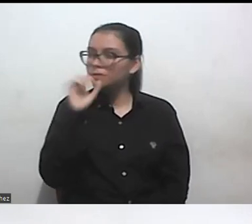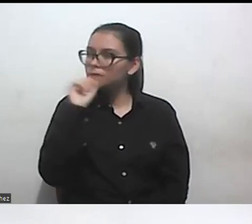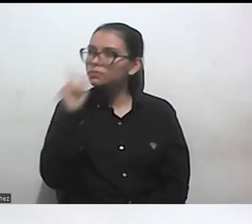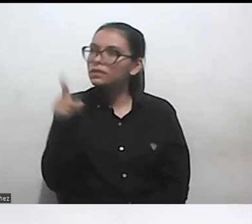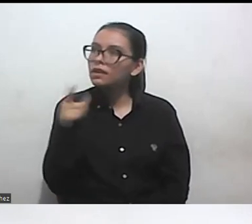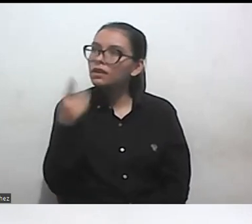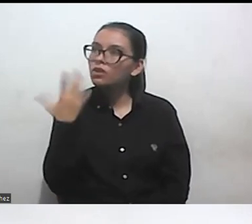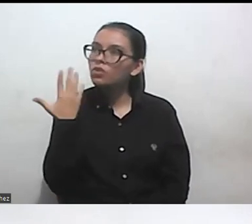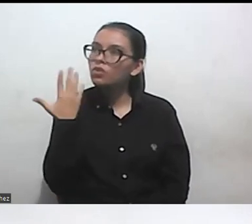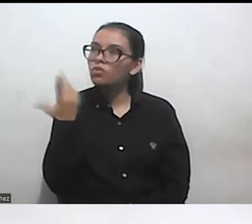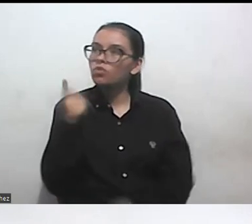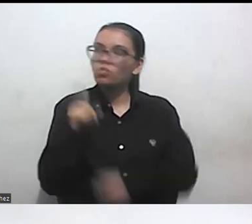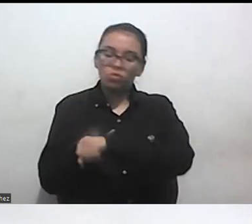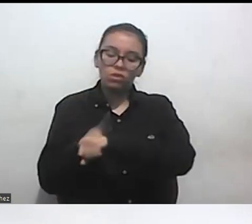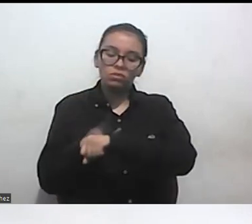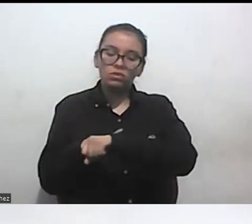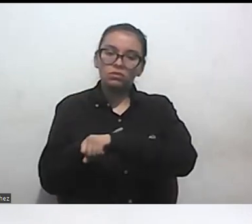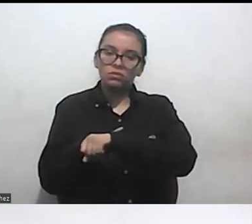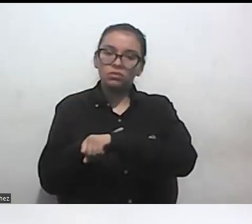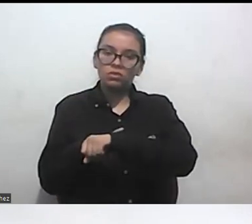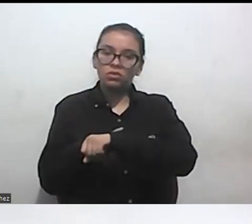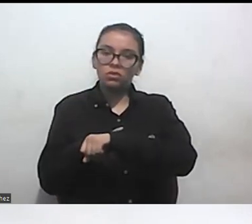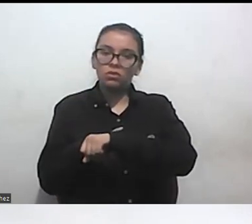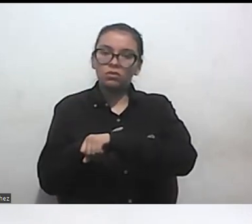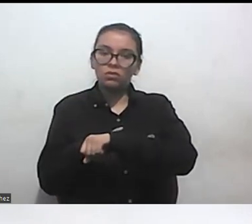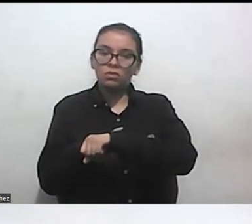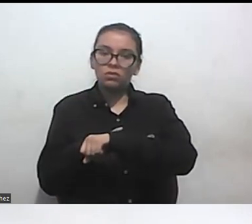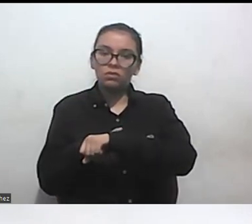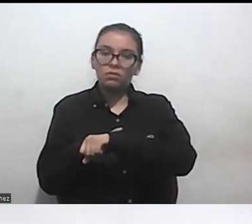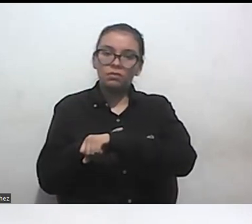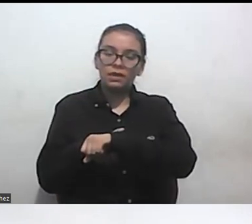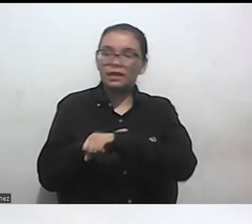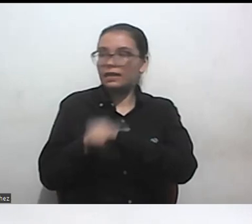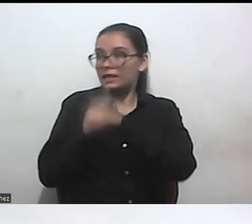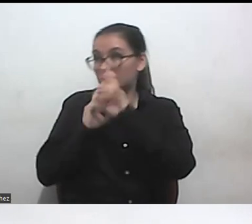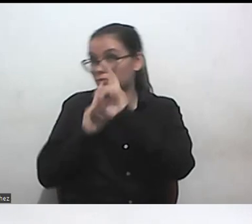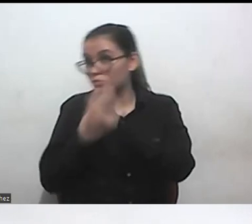para también poder ajustar las respuestas a eso